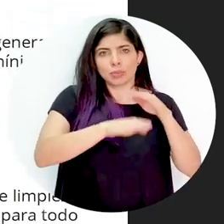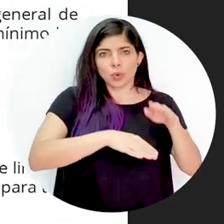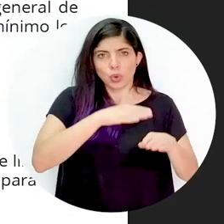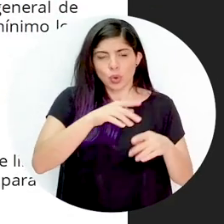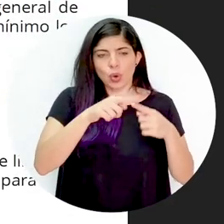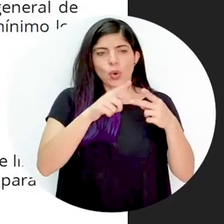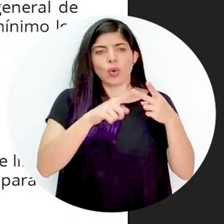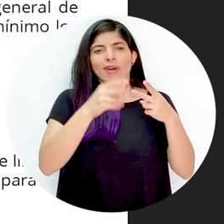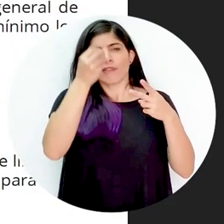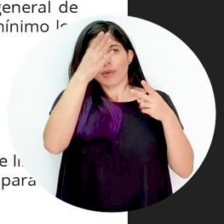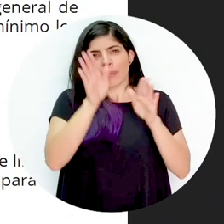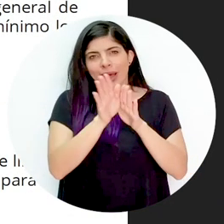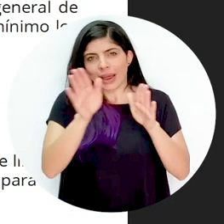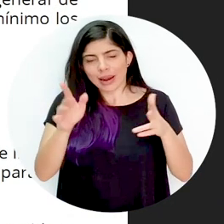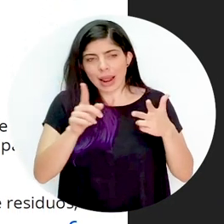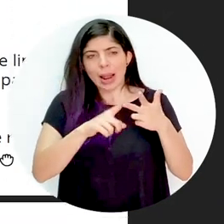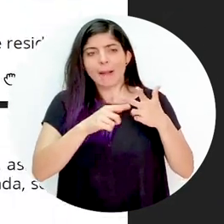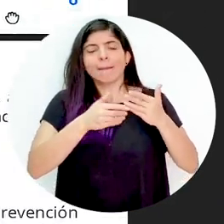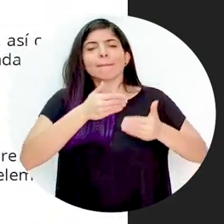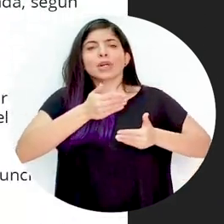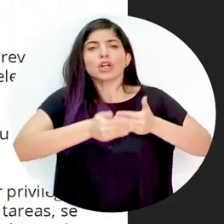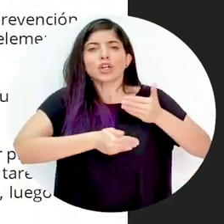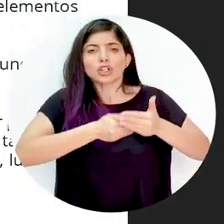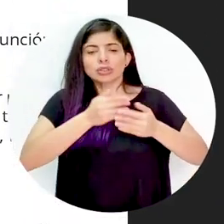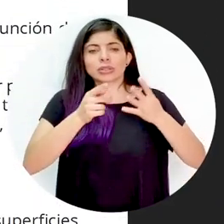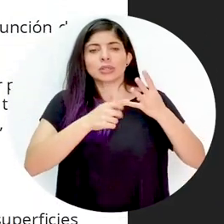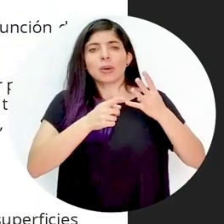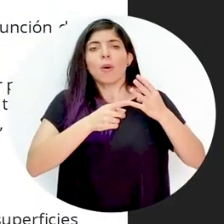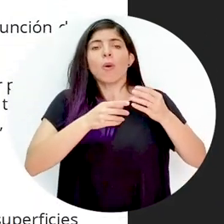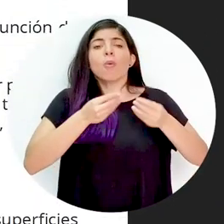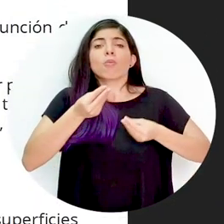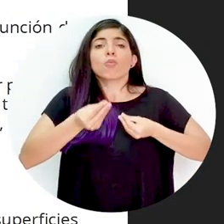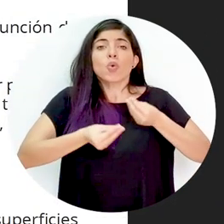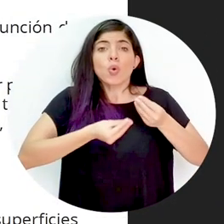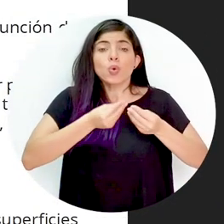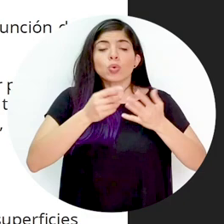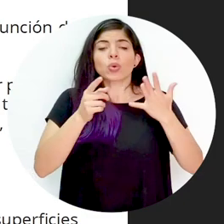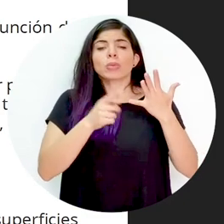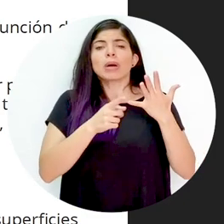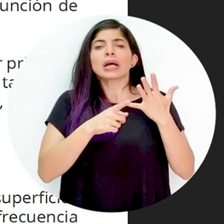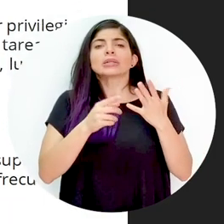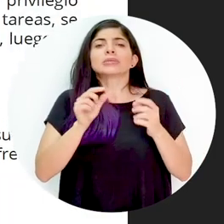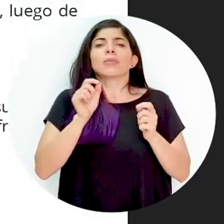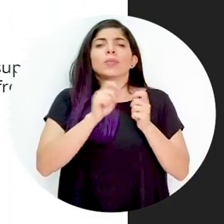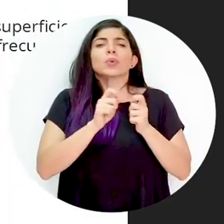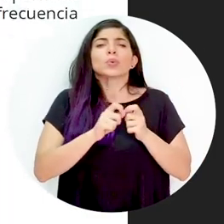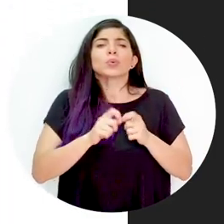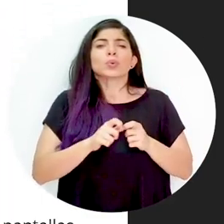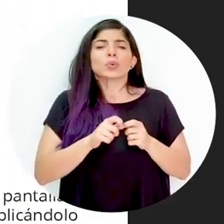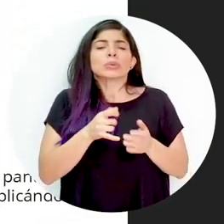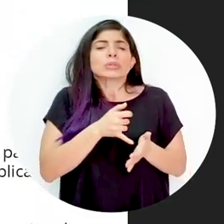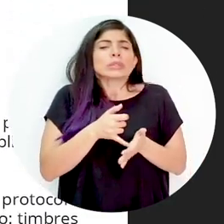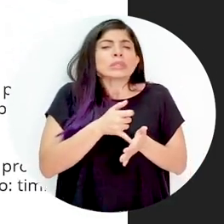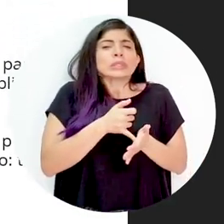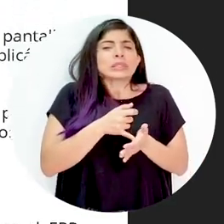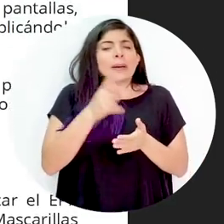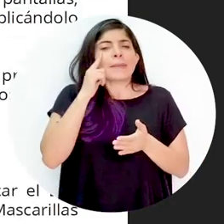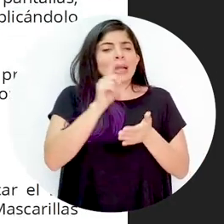Generalidades, procedimientos, productos y puntos críticos de higiene y desinfección.